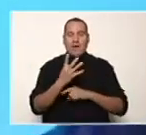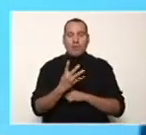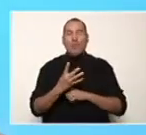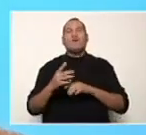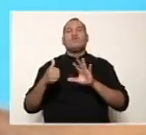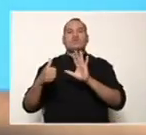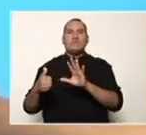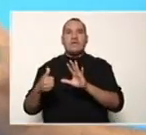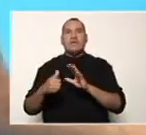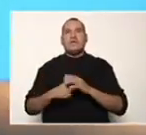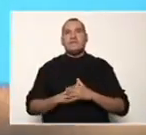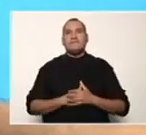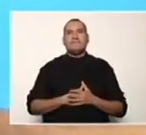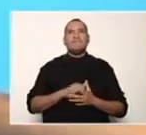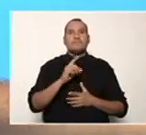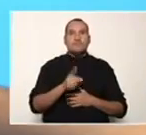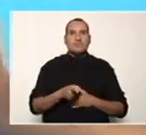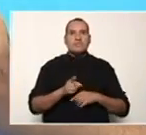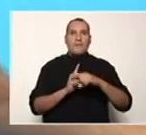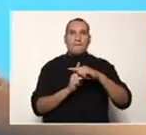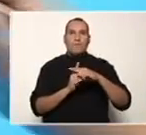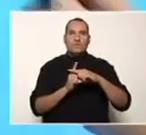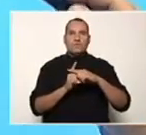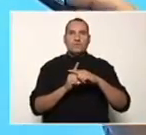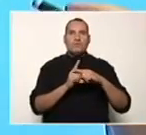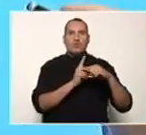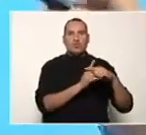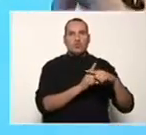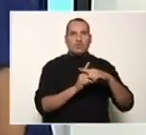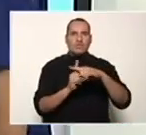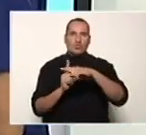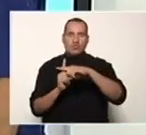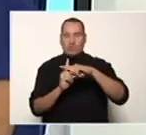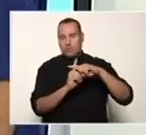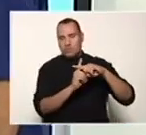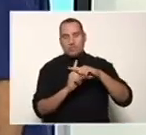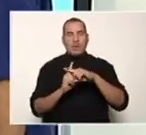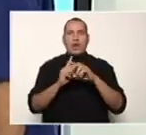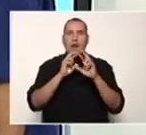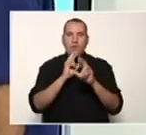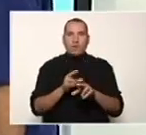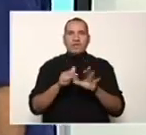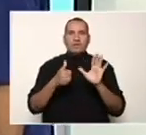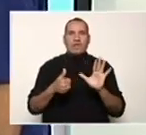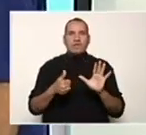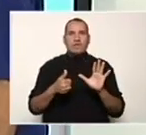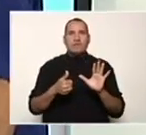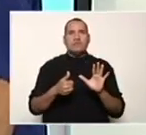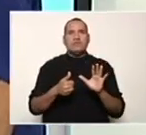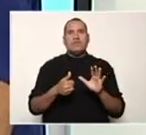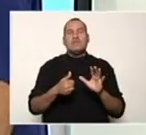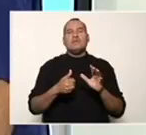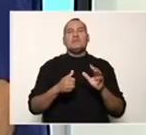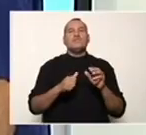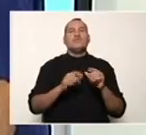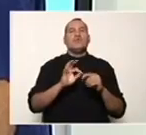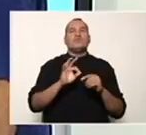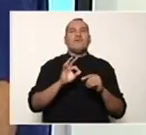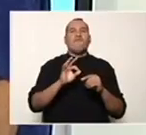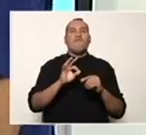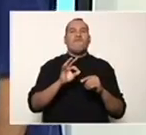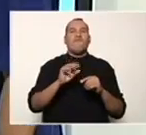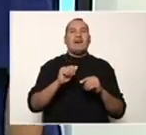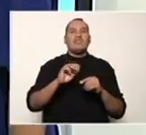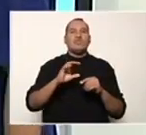Deben ser positivos para que estos dos se suman y pueda dar 6. Entonces la factorización vendría siendo